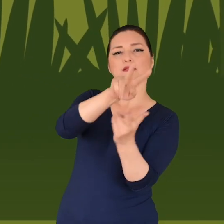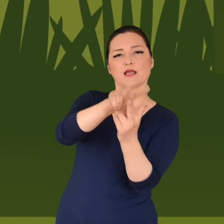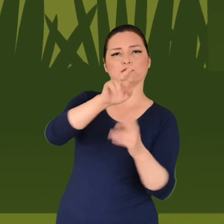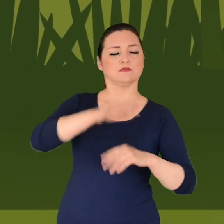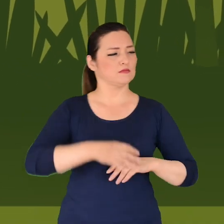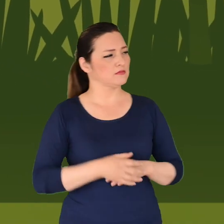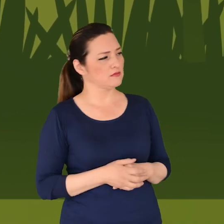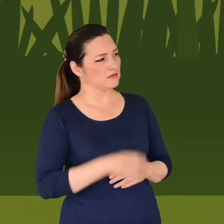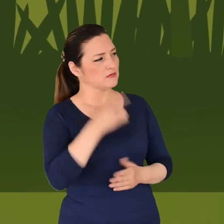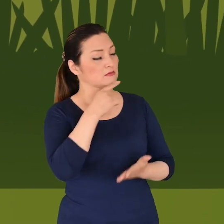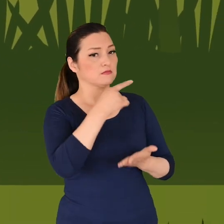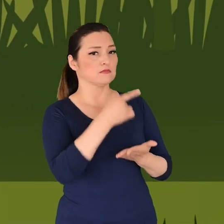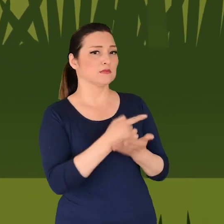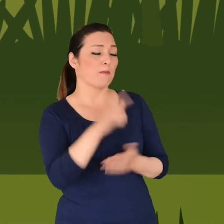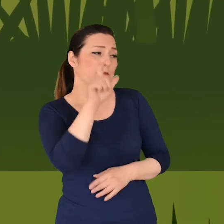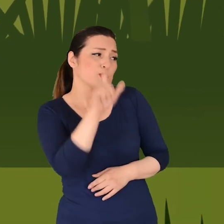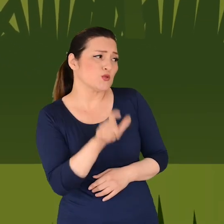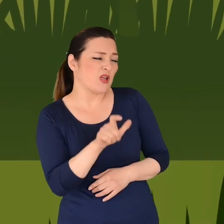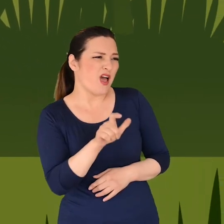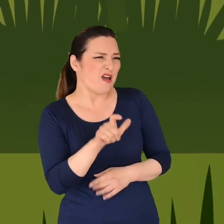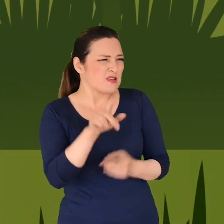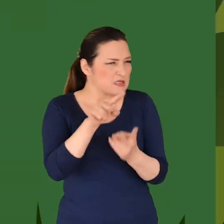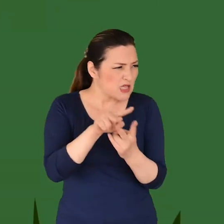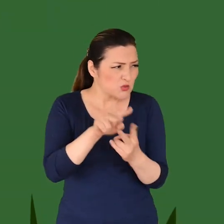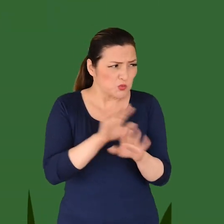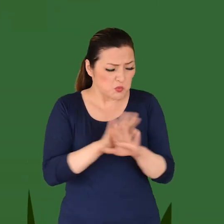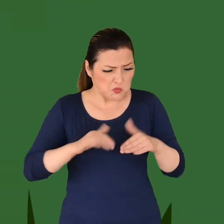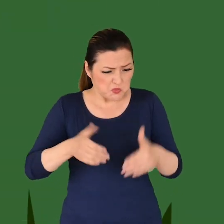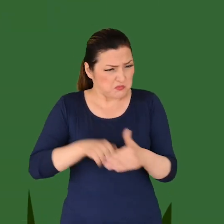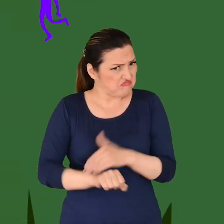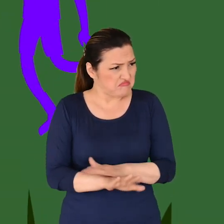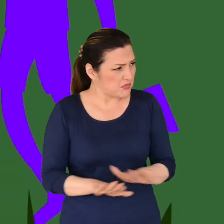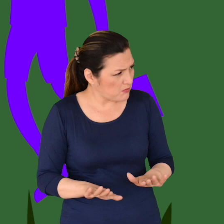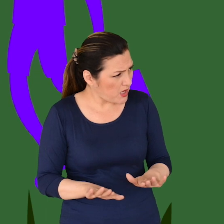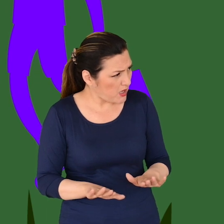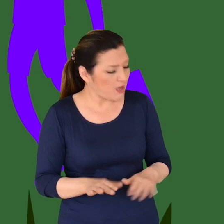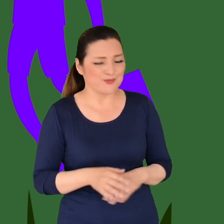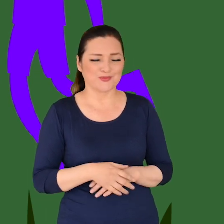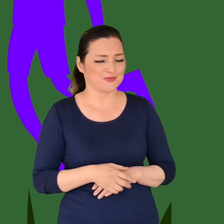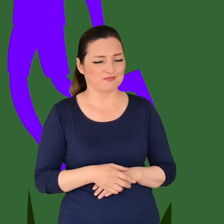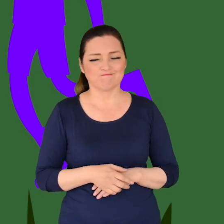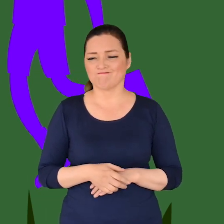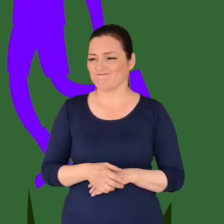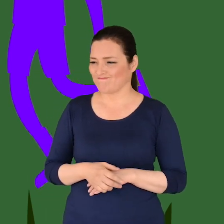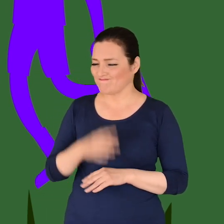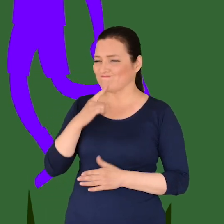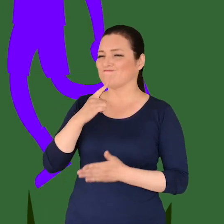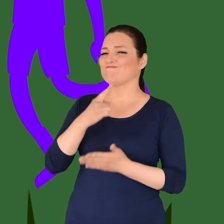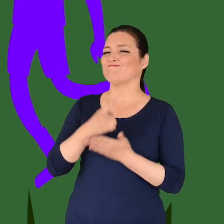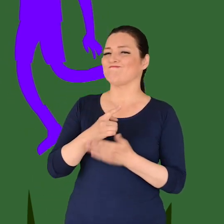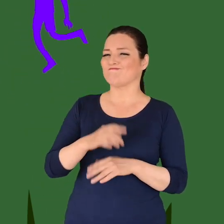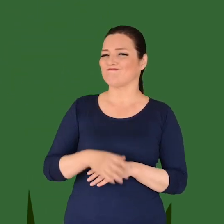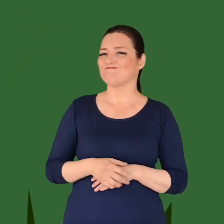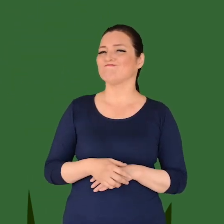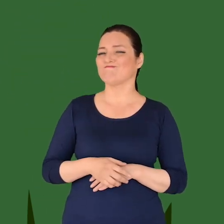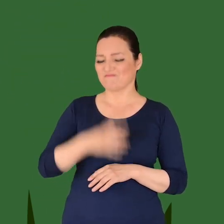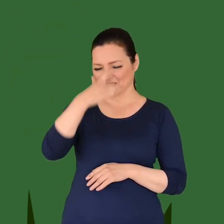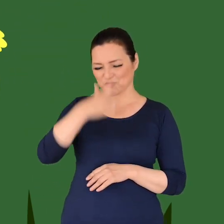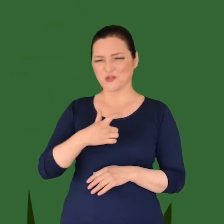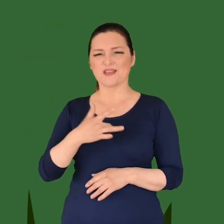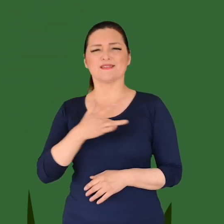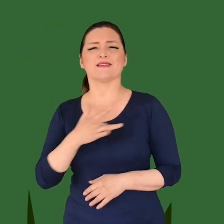sexo es mucho más que una actividad reproductiva. Es porque los seres humanos tenemos muchas emociones y